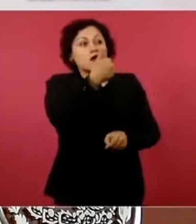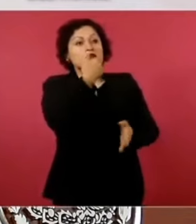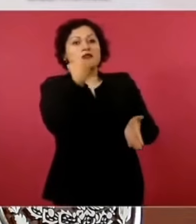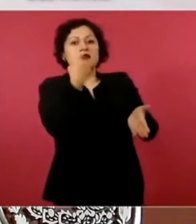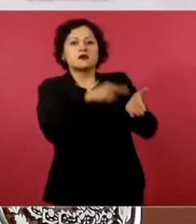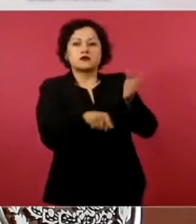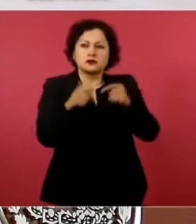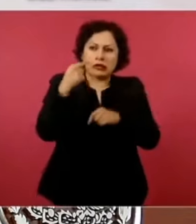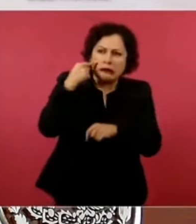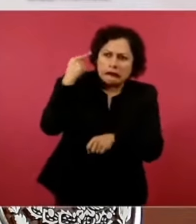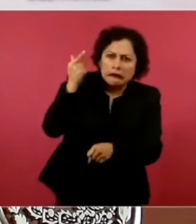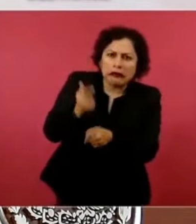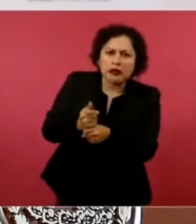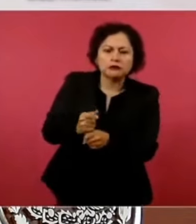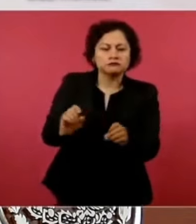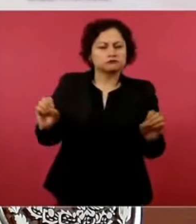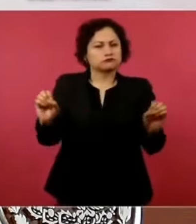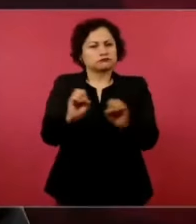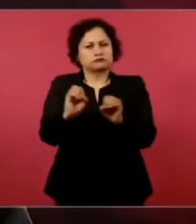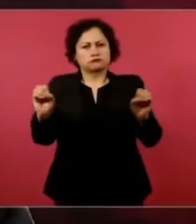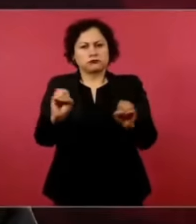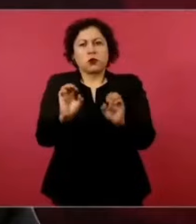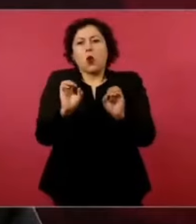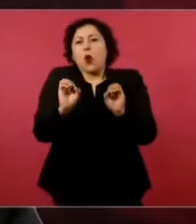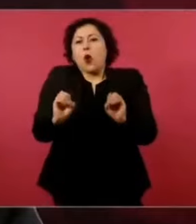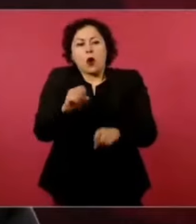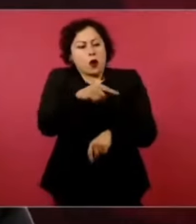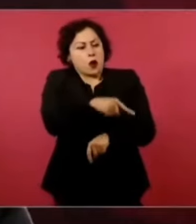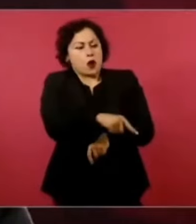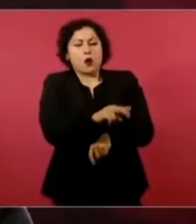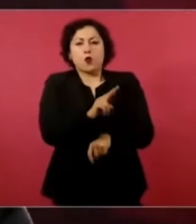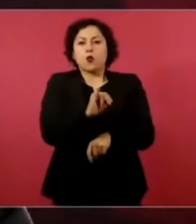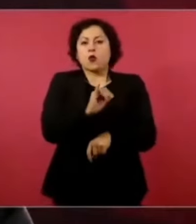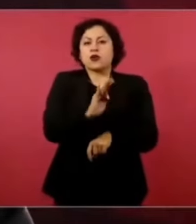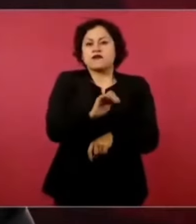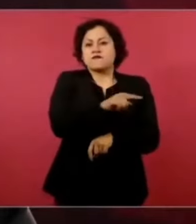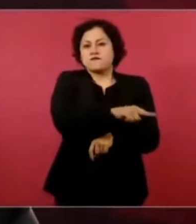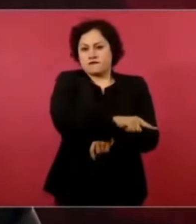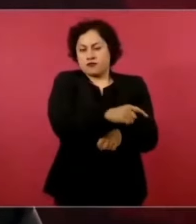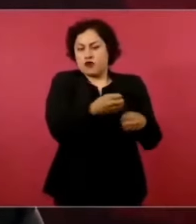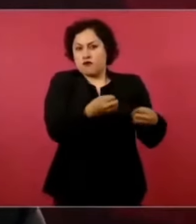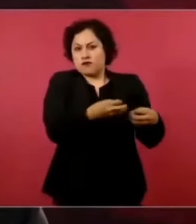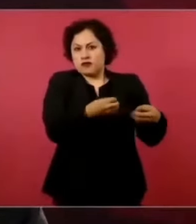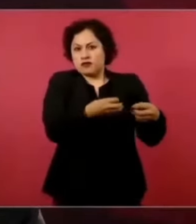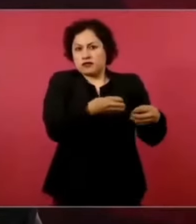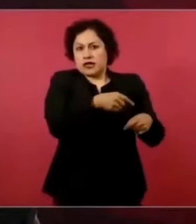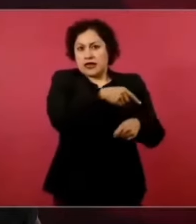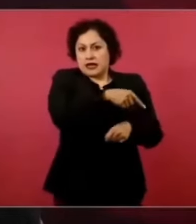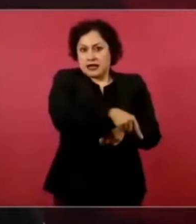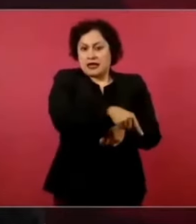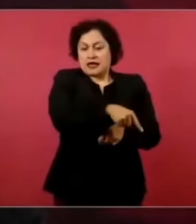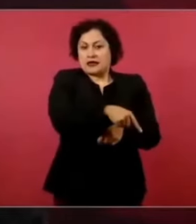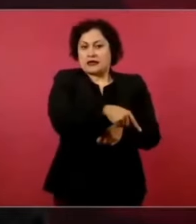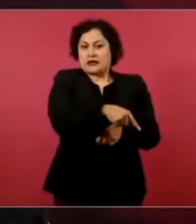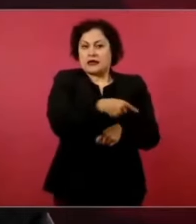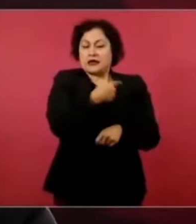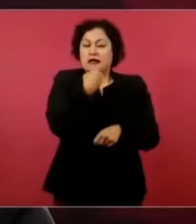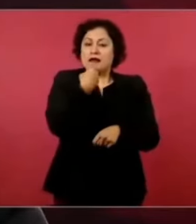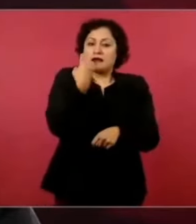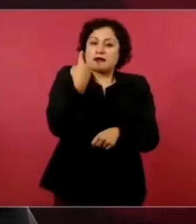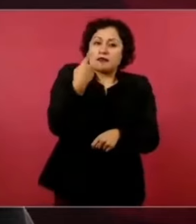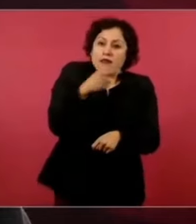Que ha presentado la UIF hace ya varios años en contra de los